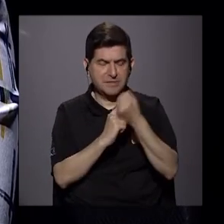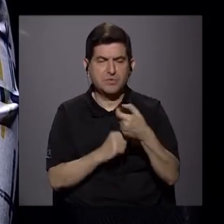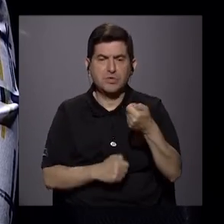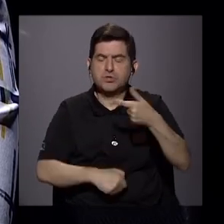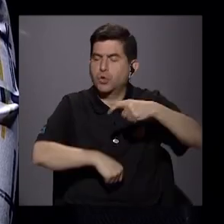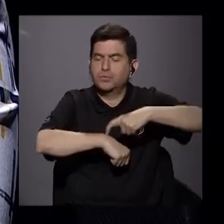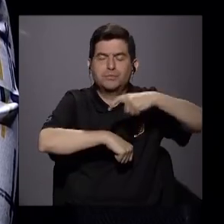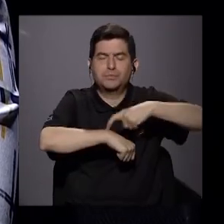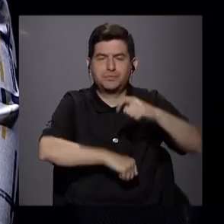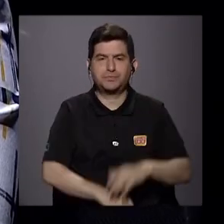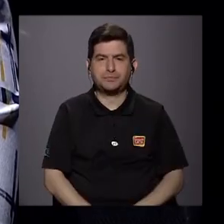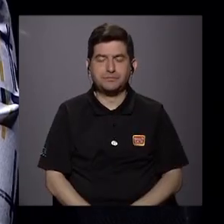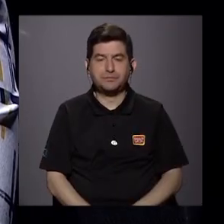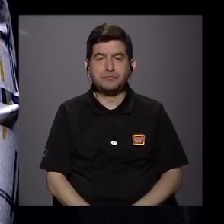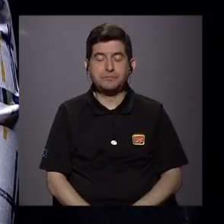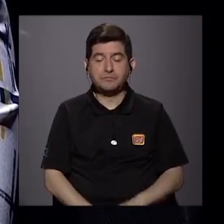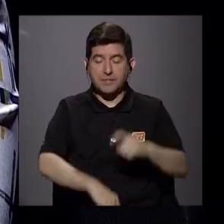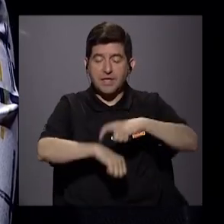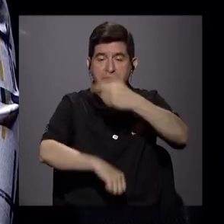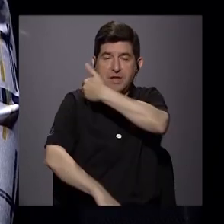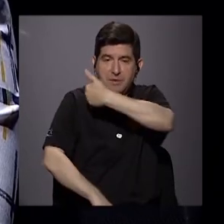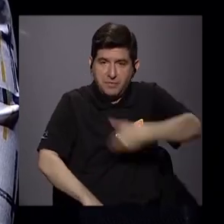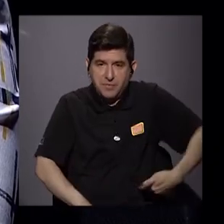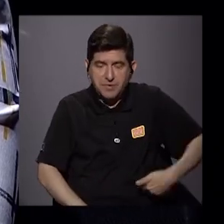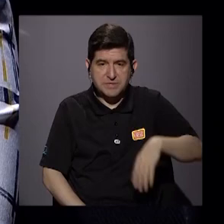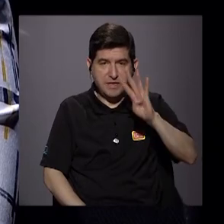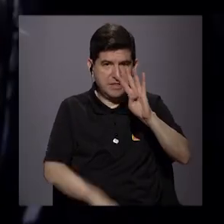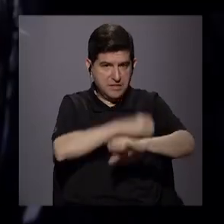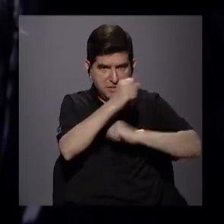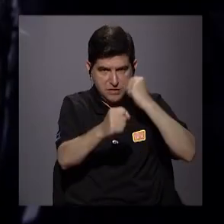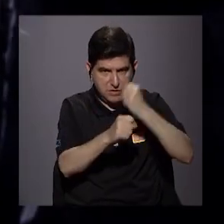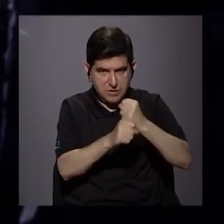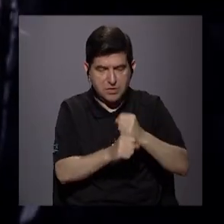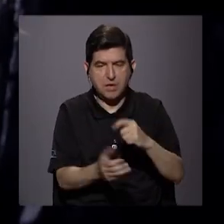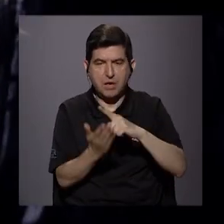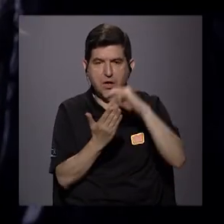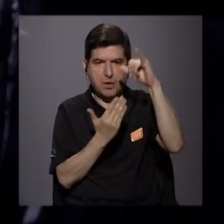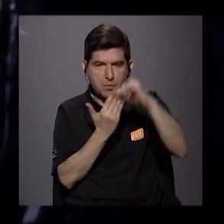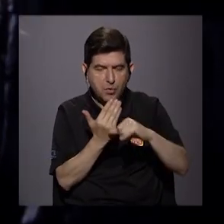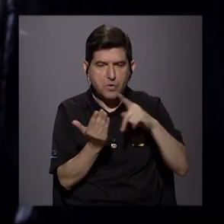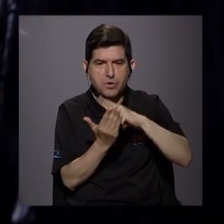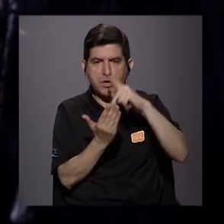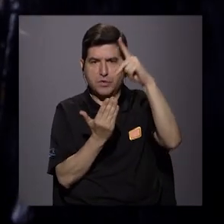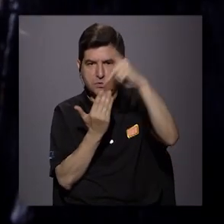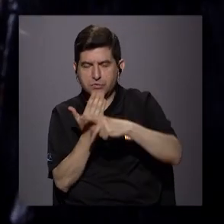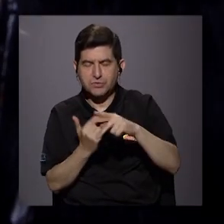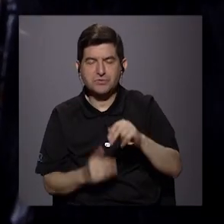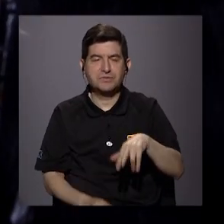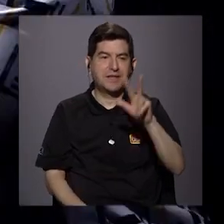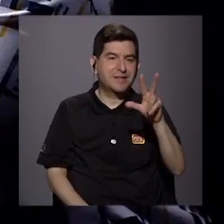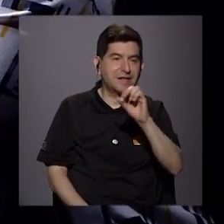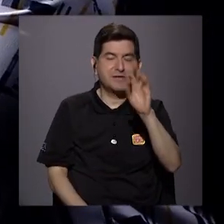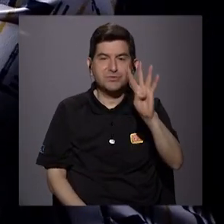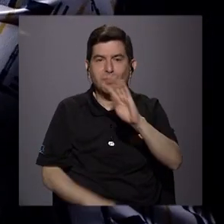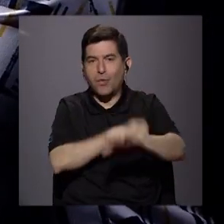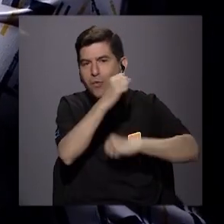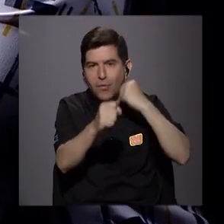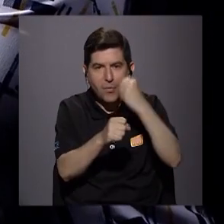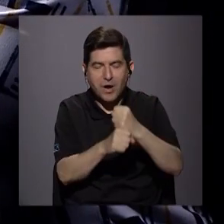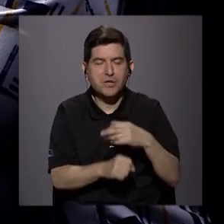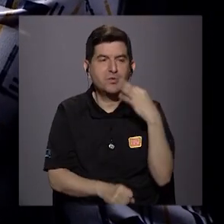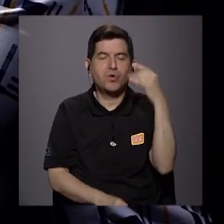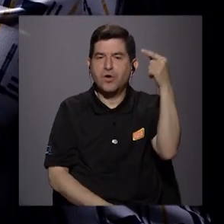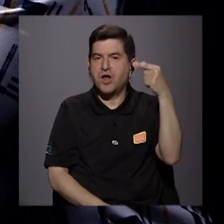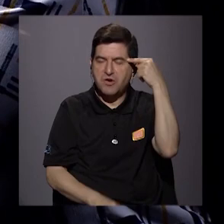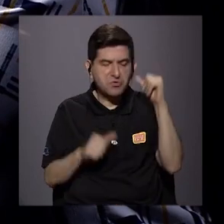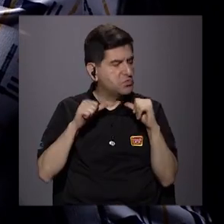corto plazo. Tenemos periodos presidenciales cada cuatro años. Hay proyectos, programas establecidos para tres, cuatro años. El gobierno que viene